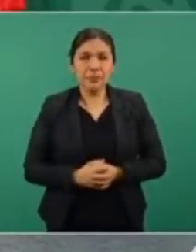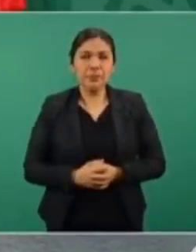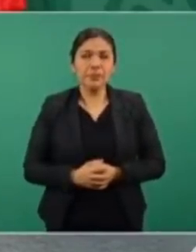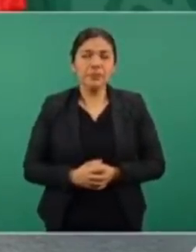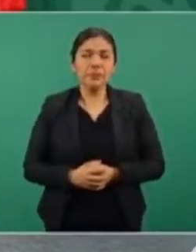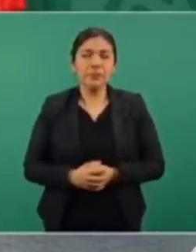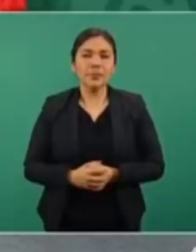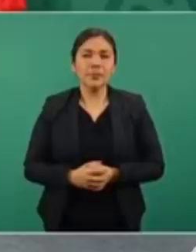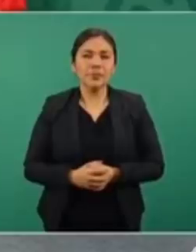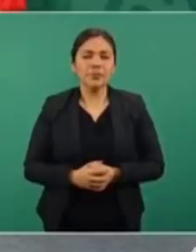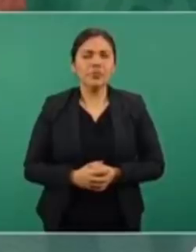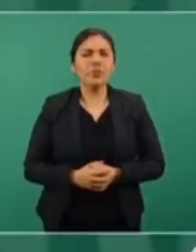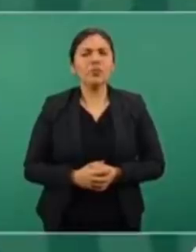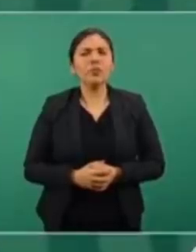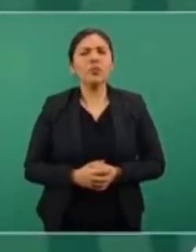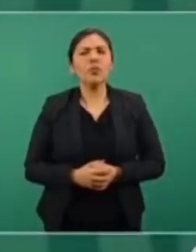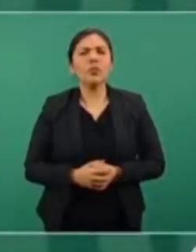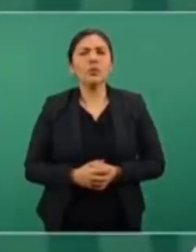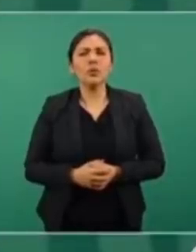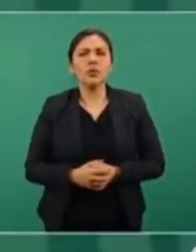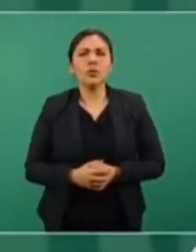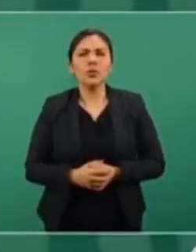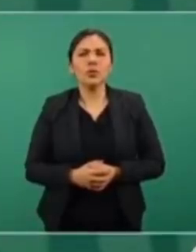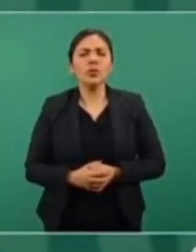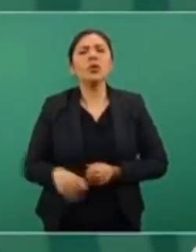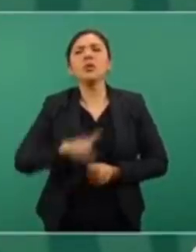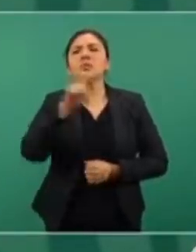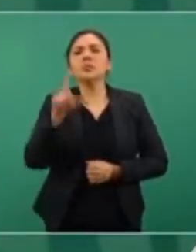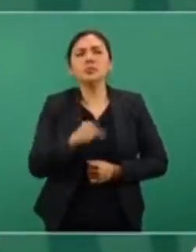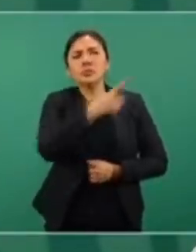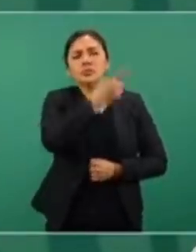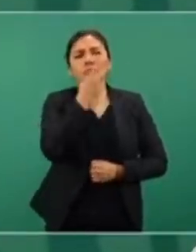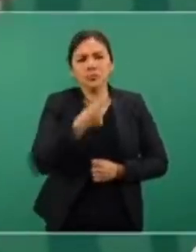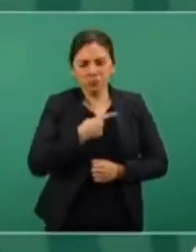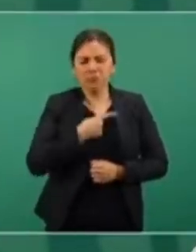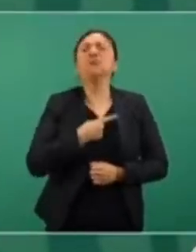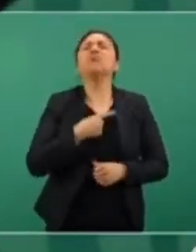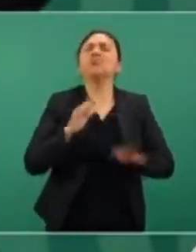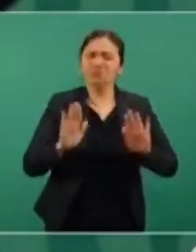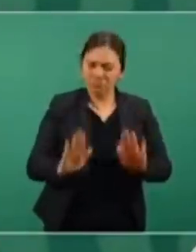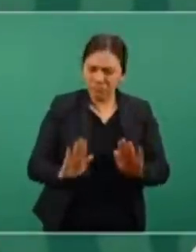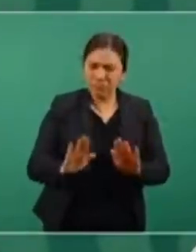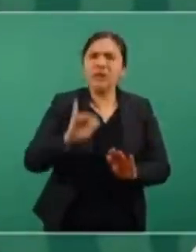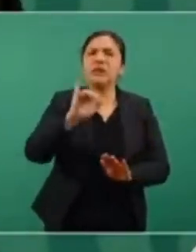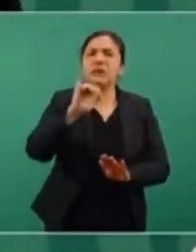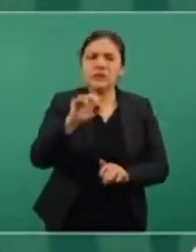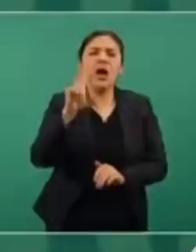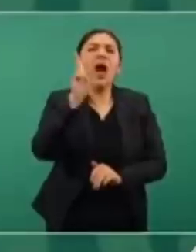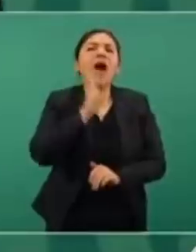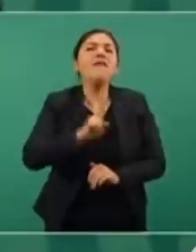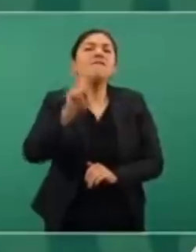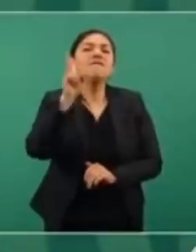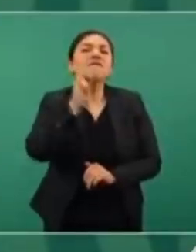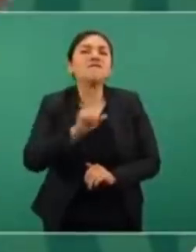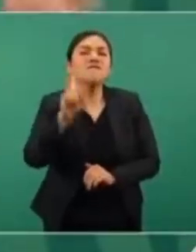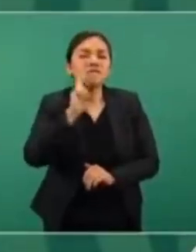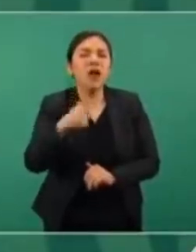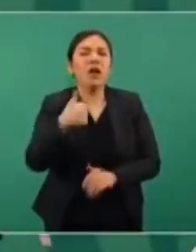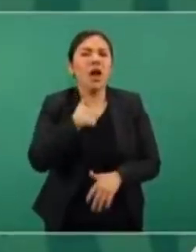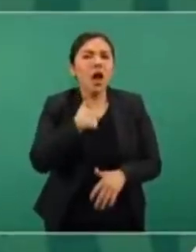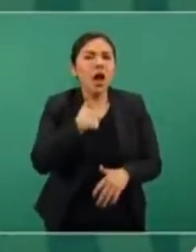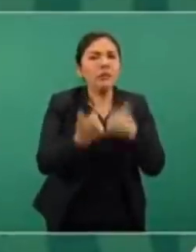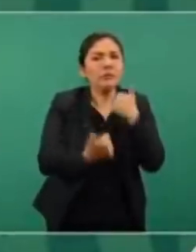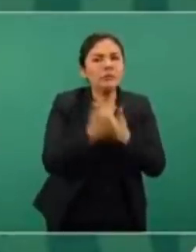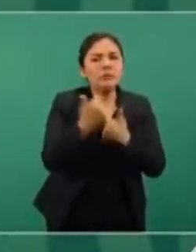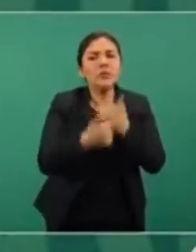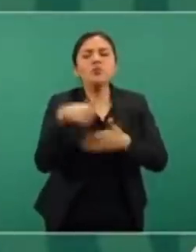nos dice es muy probable vamos a buscar la la